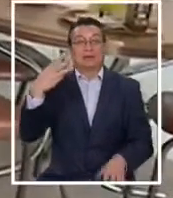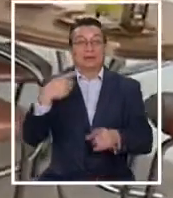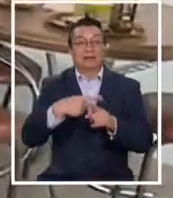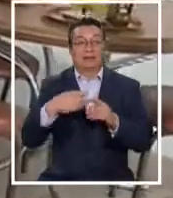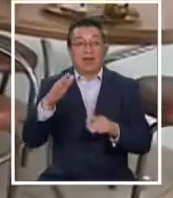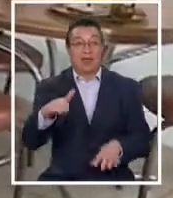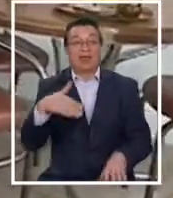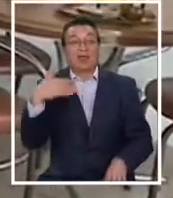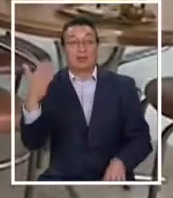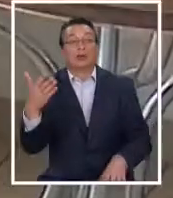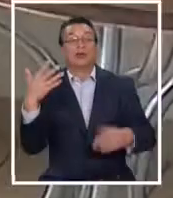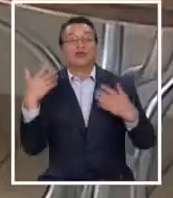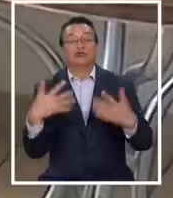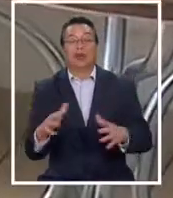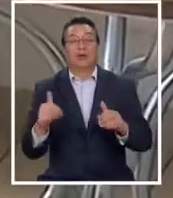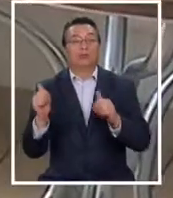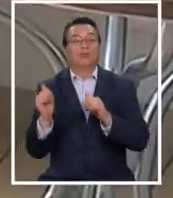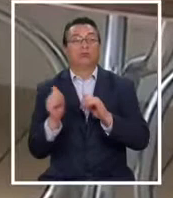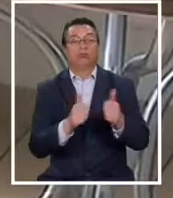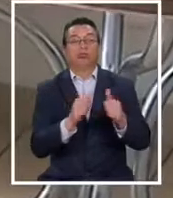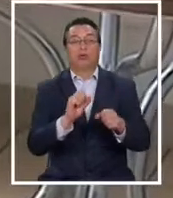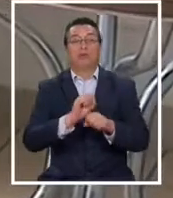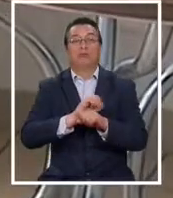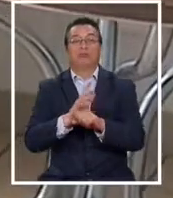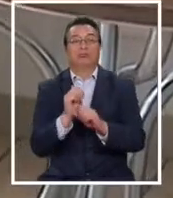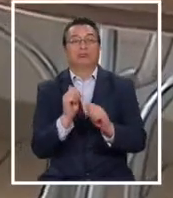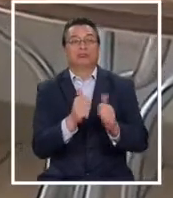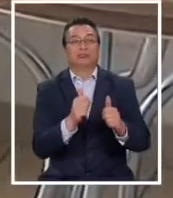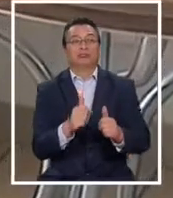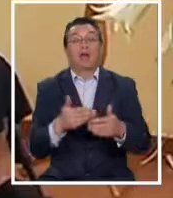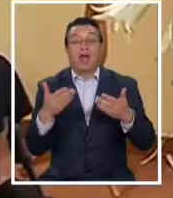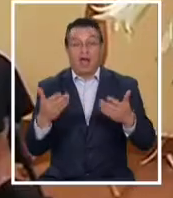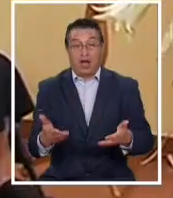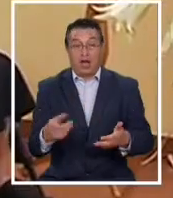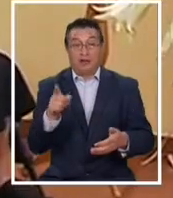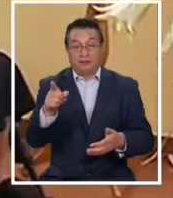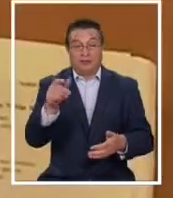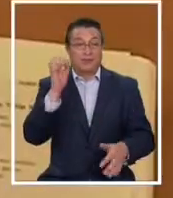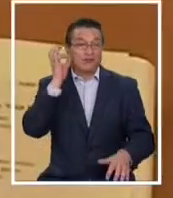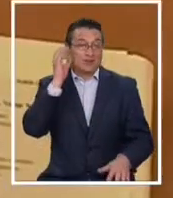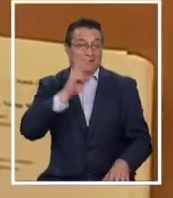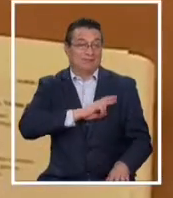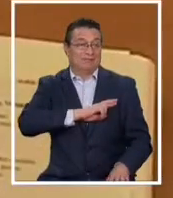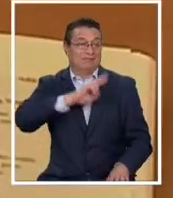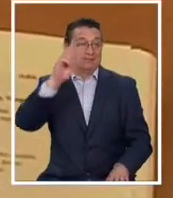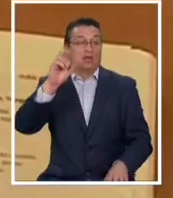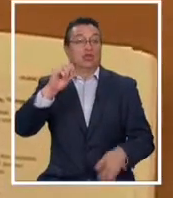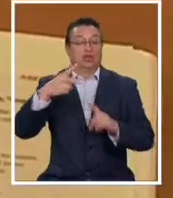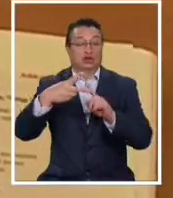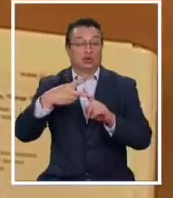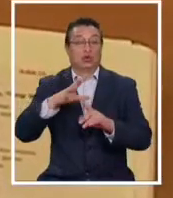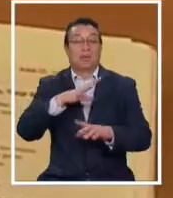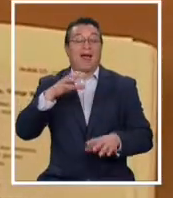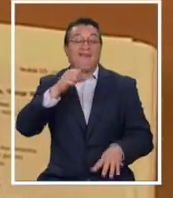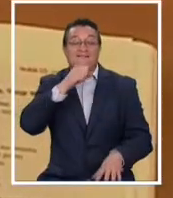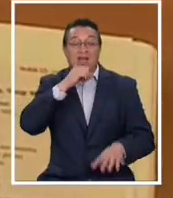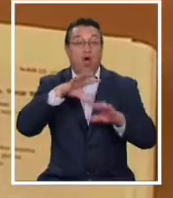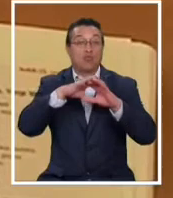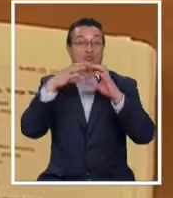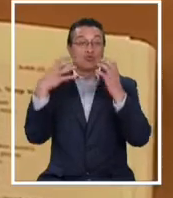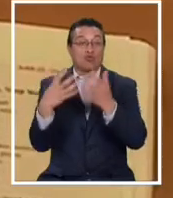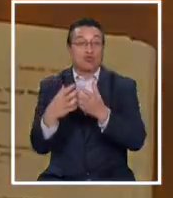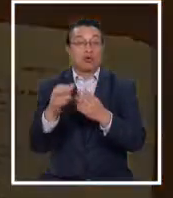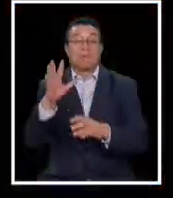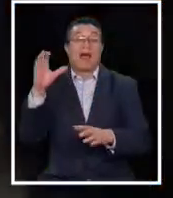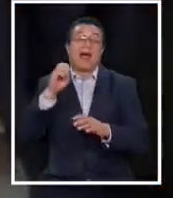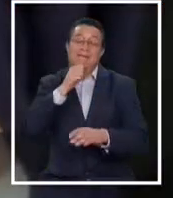después ya había ganado la lucha contra el virus. Actualmente esta religiosa es la segunda mujer más longeva del mundo y la más anciana